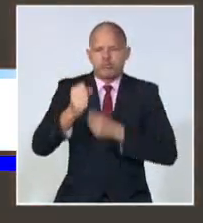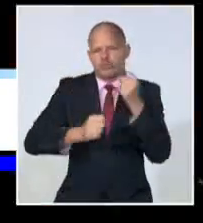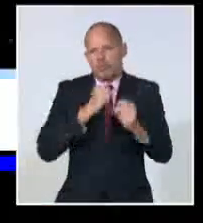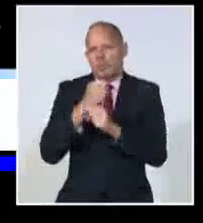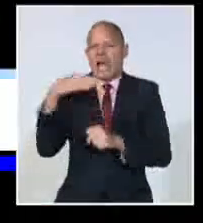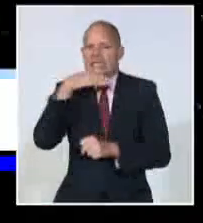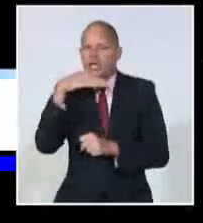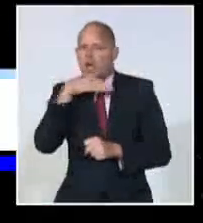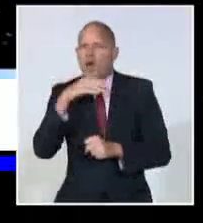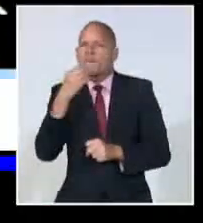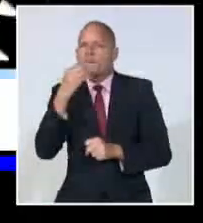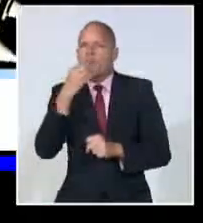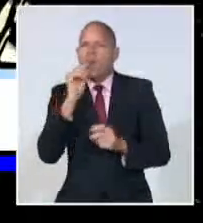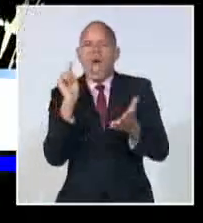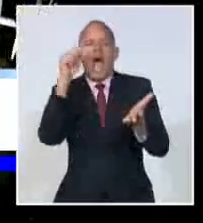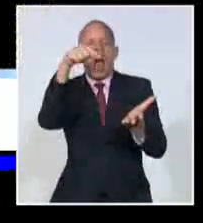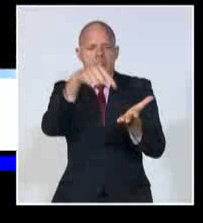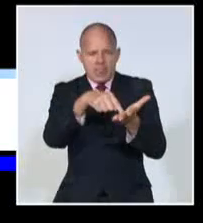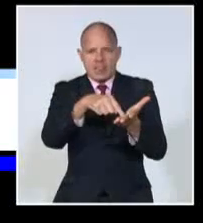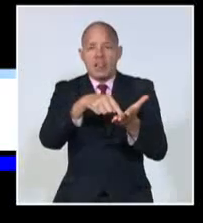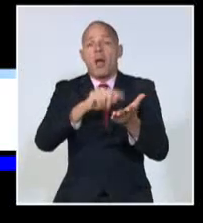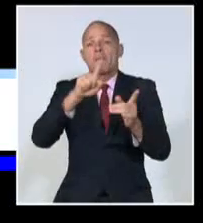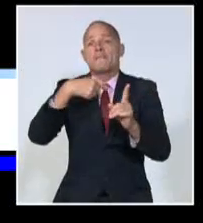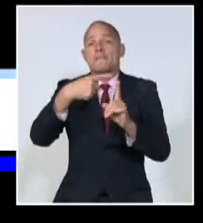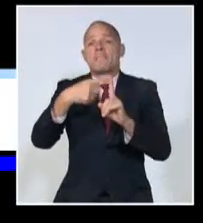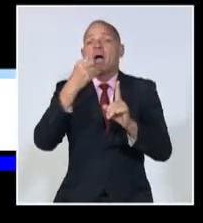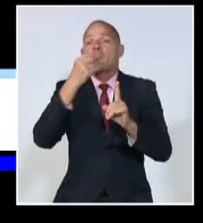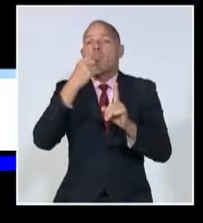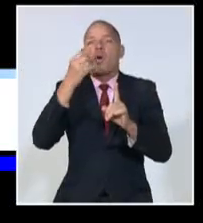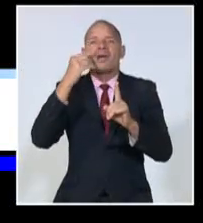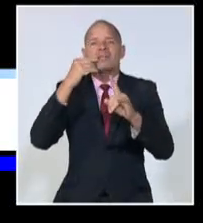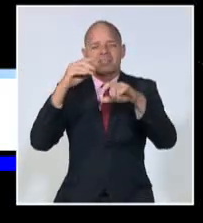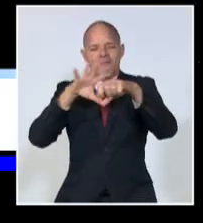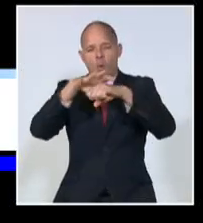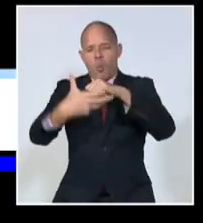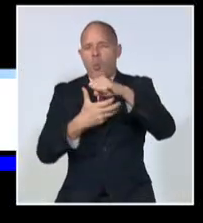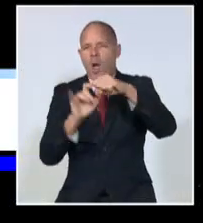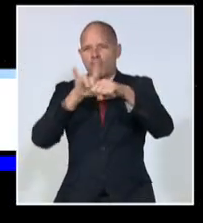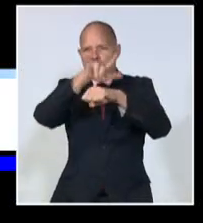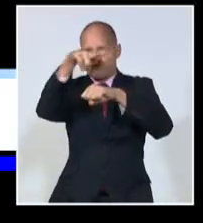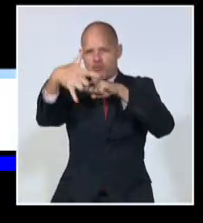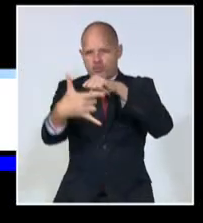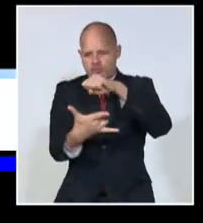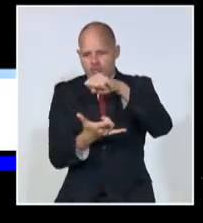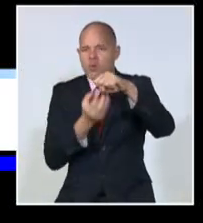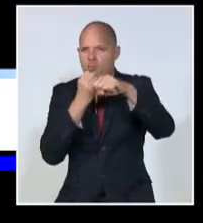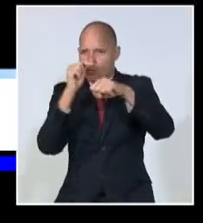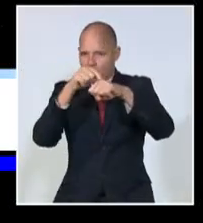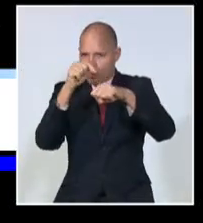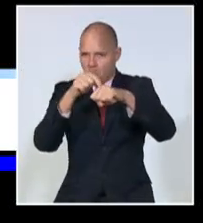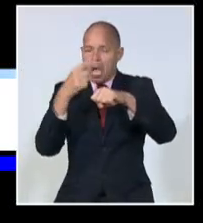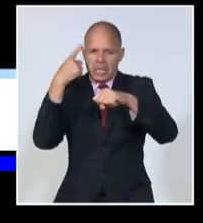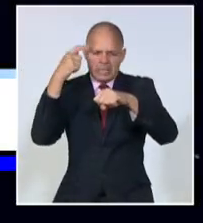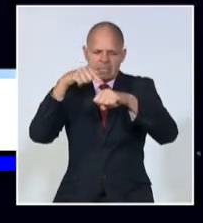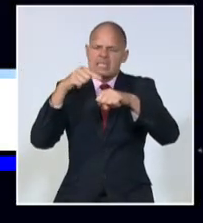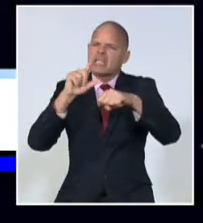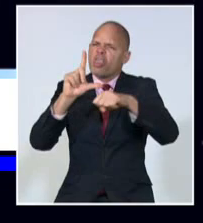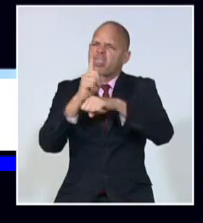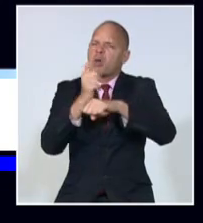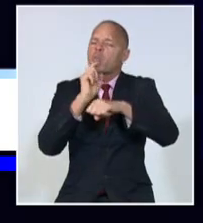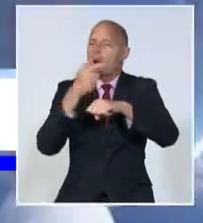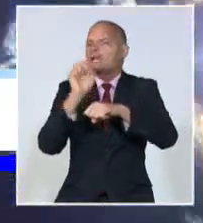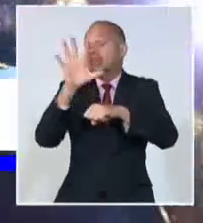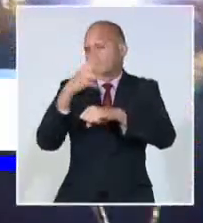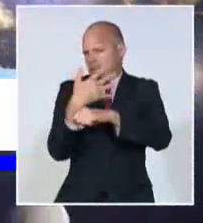convertirse en el primer aparato que llegue al polo sur del satélite natural de la Tierra. Se prevé que el vuelo de la sonda dure alrededor de cinco días